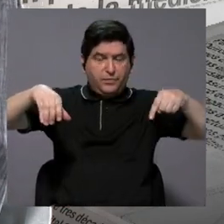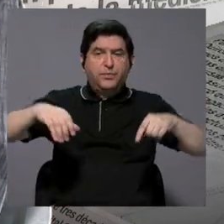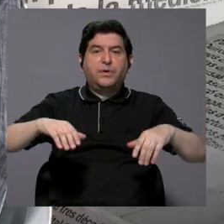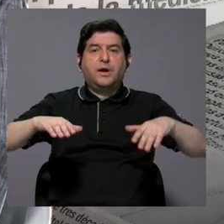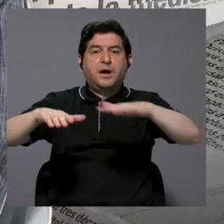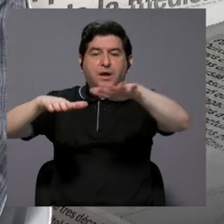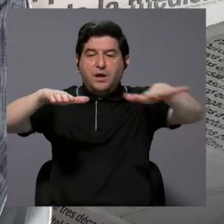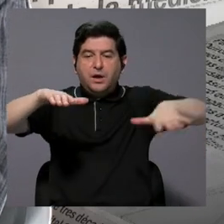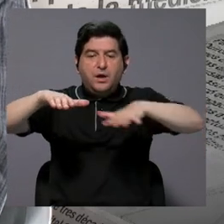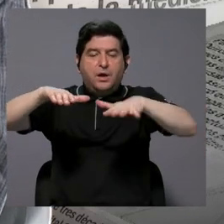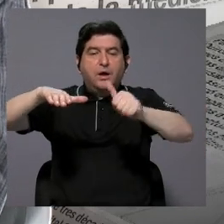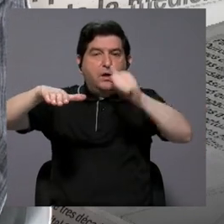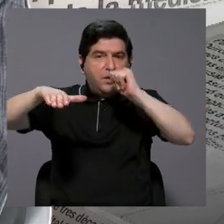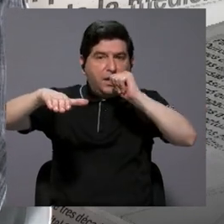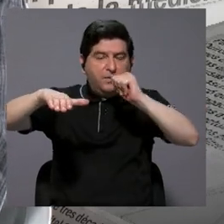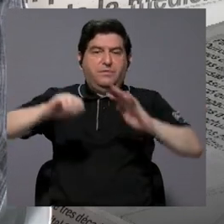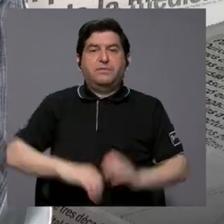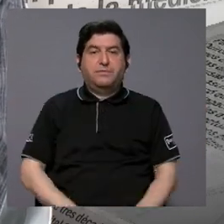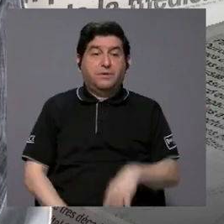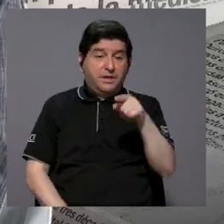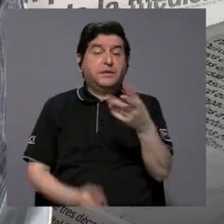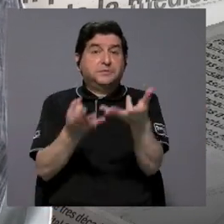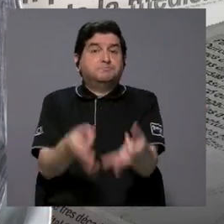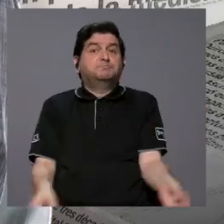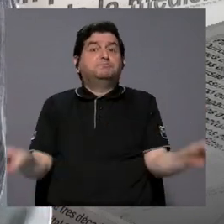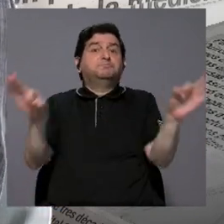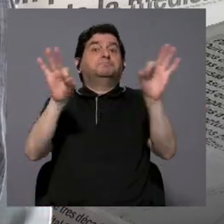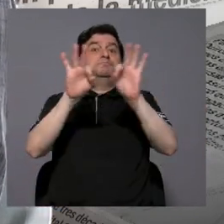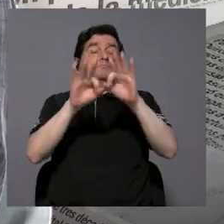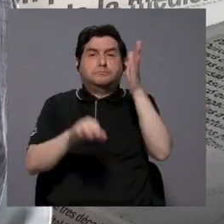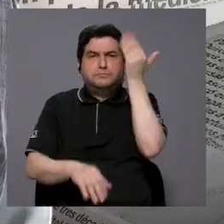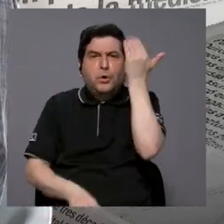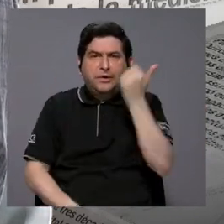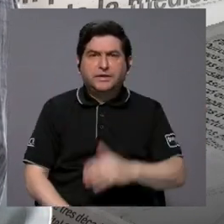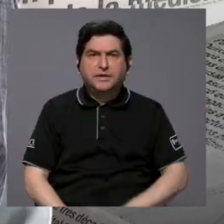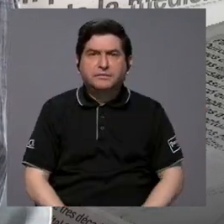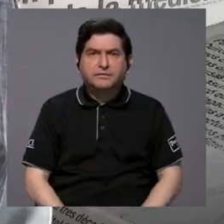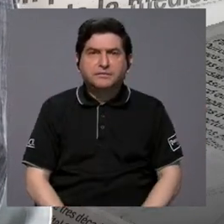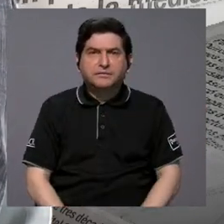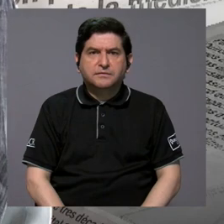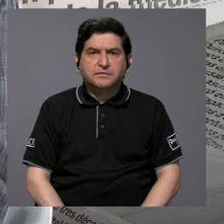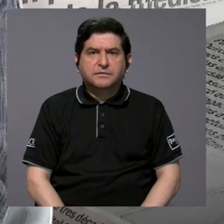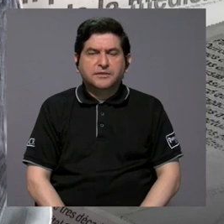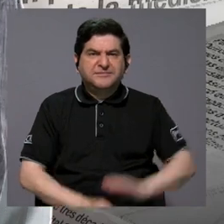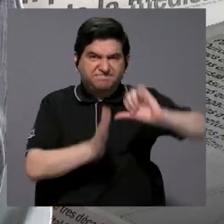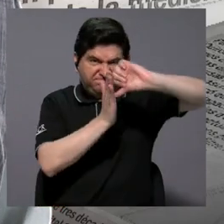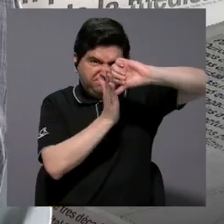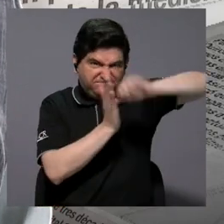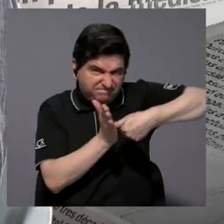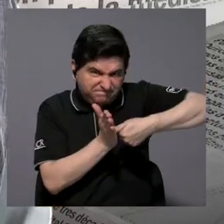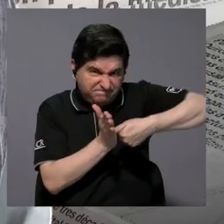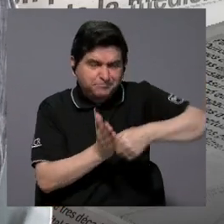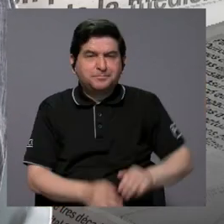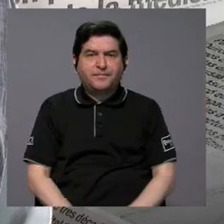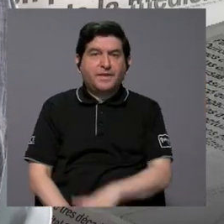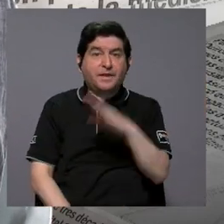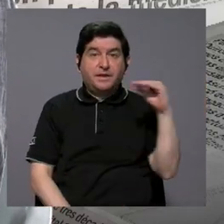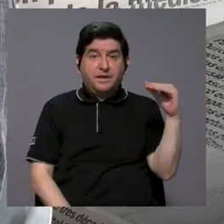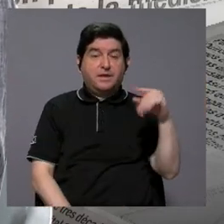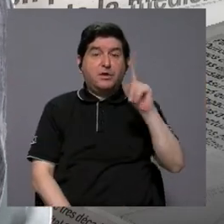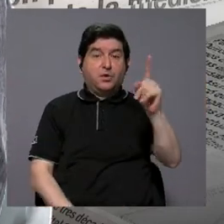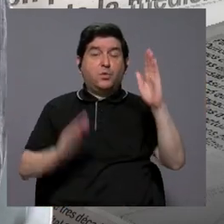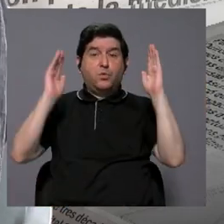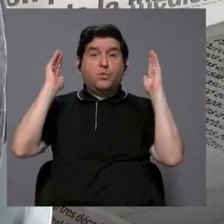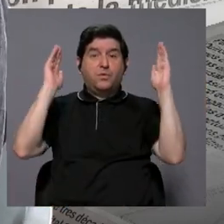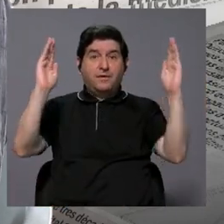estanques, que es lo relevante en el sentido de que además hay que insistir, y este es uno de